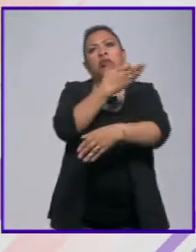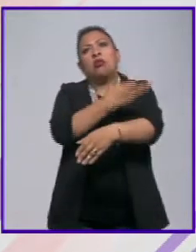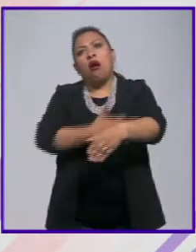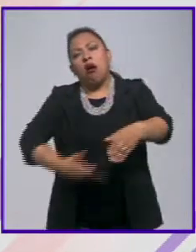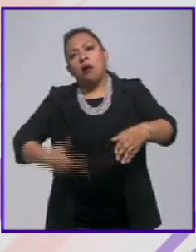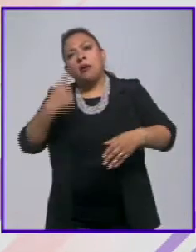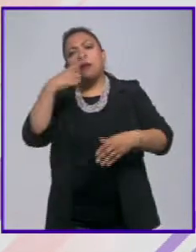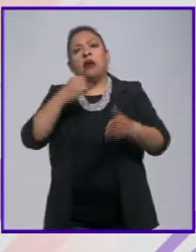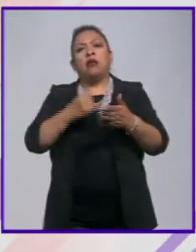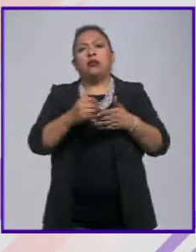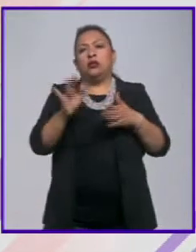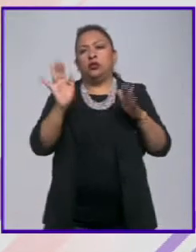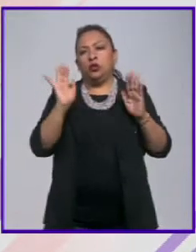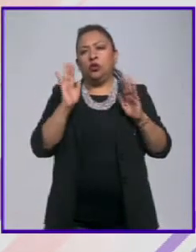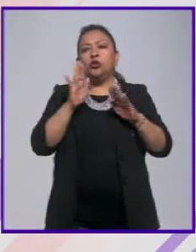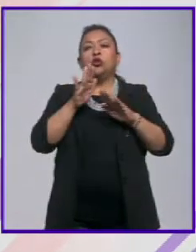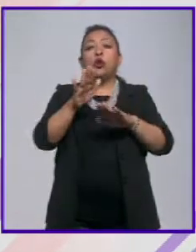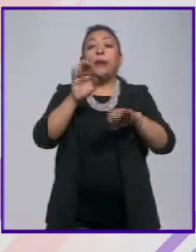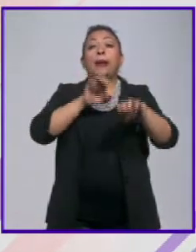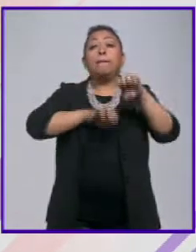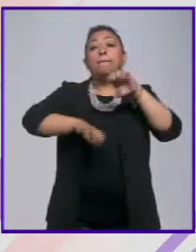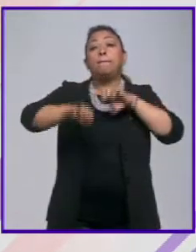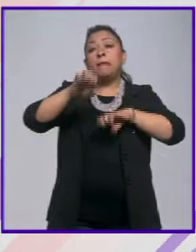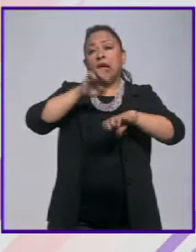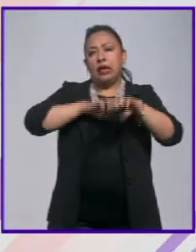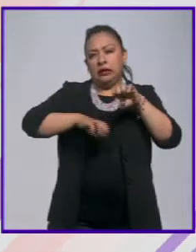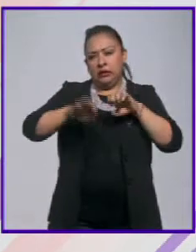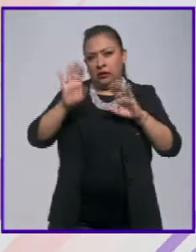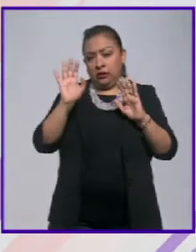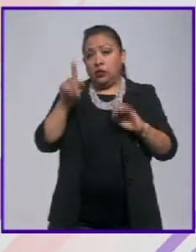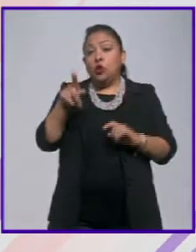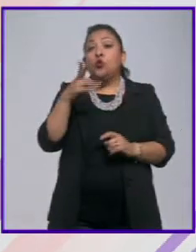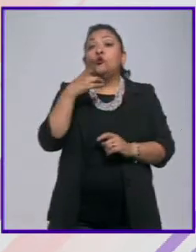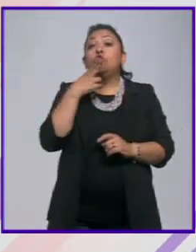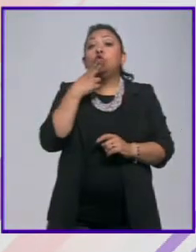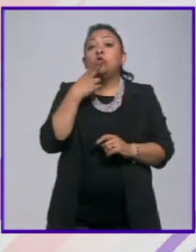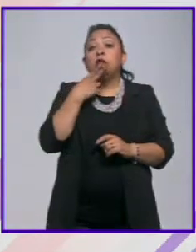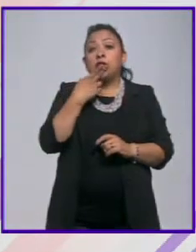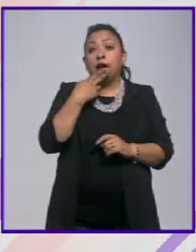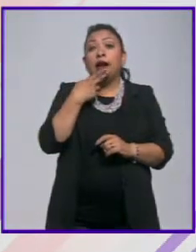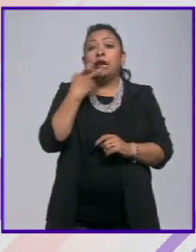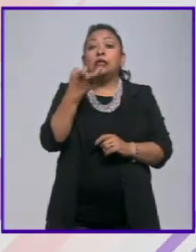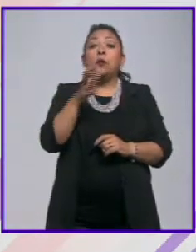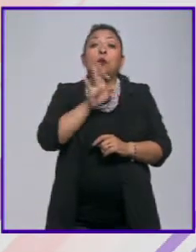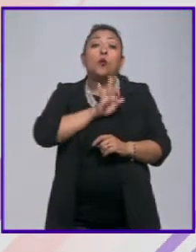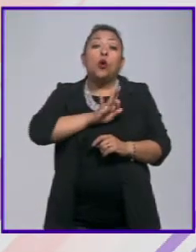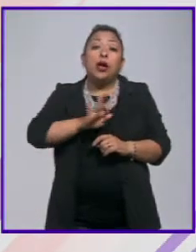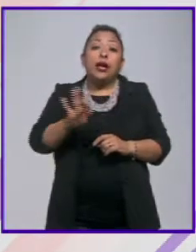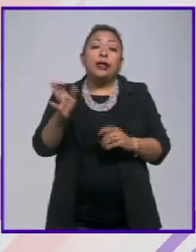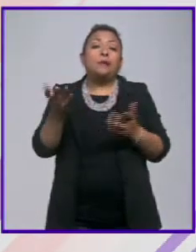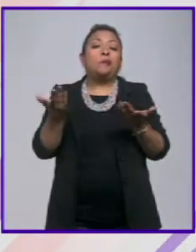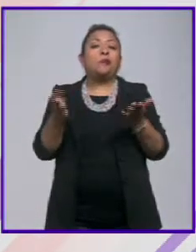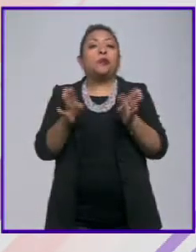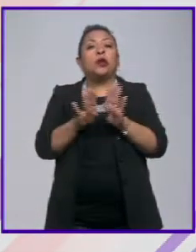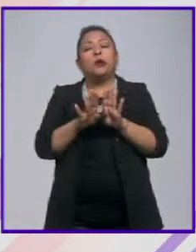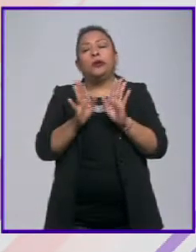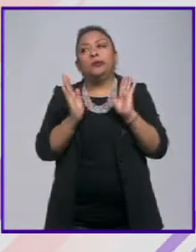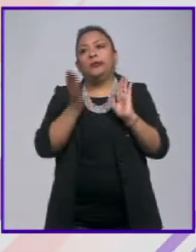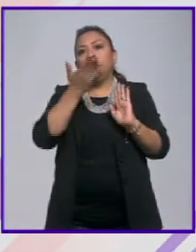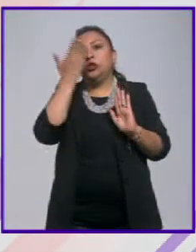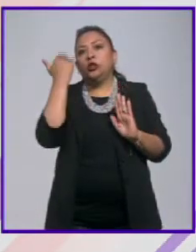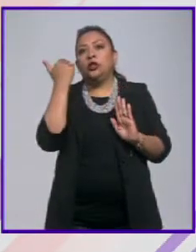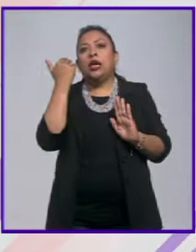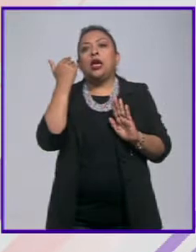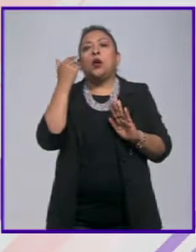en tomar la decisión de empresas que hayan utilizado esta posibilidad de no sé si